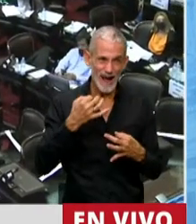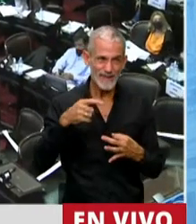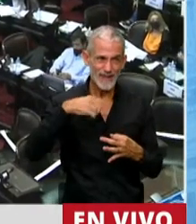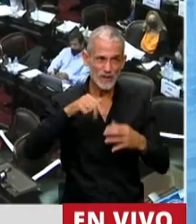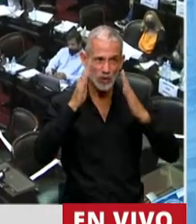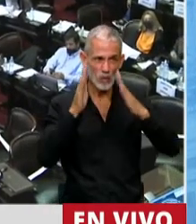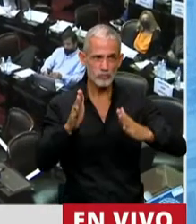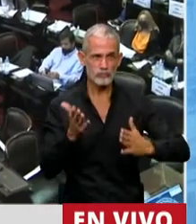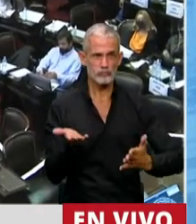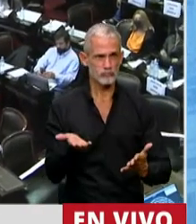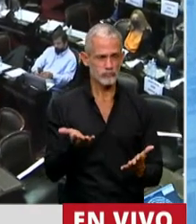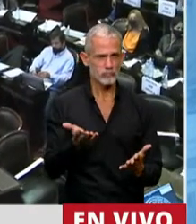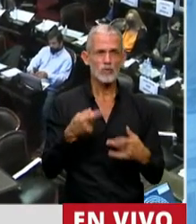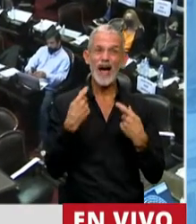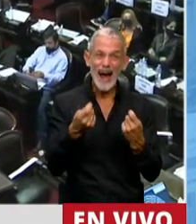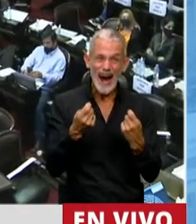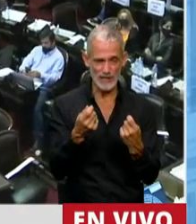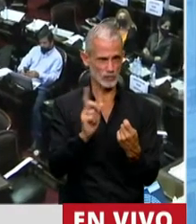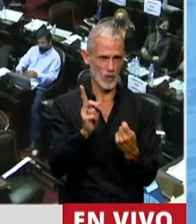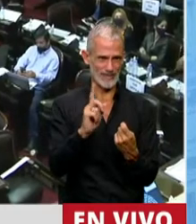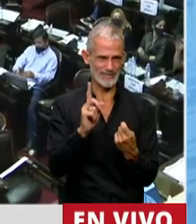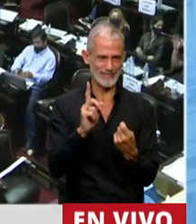planteo porque no es un gasto esto para el Estado,